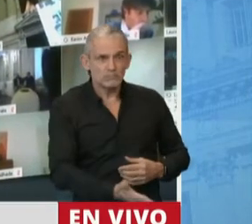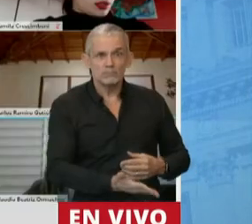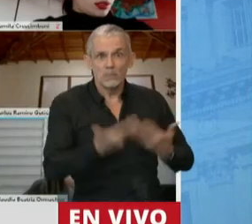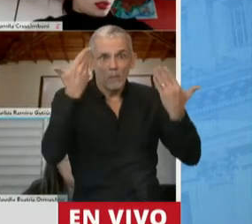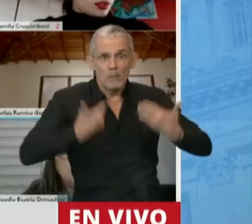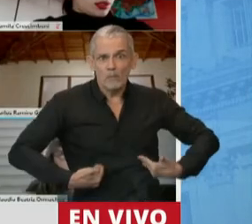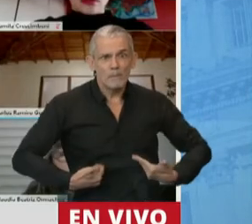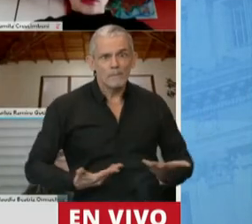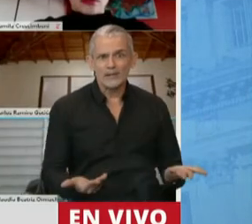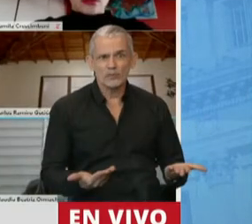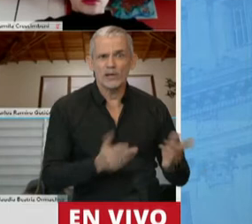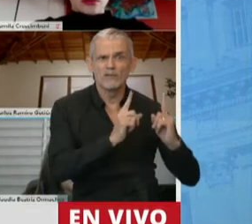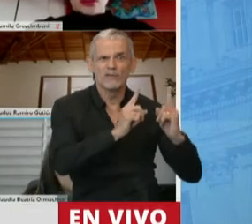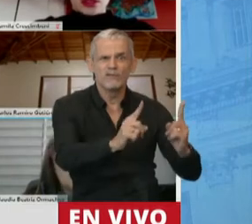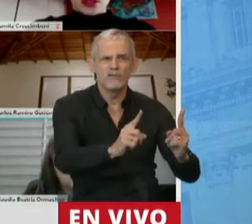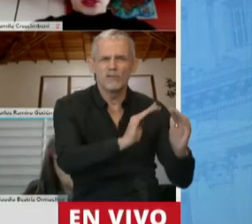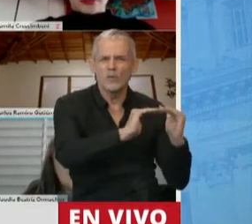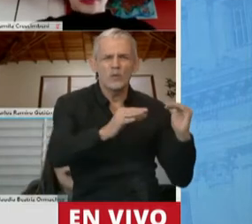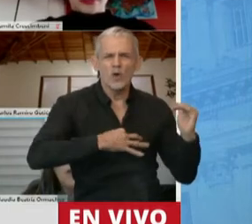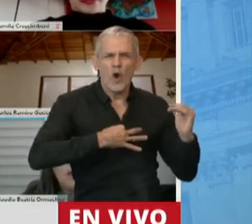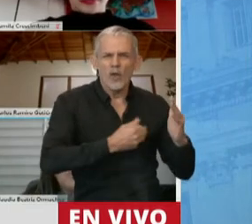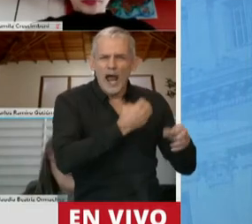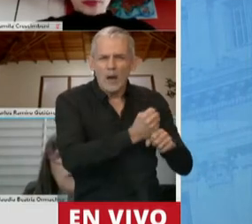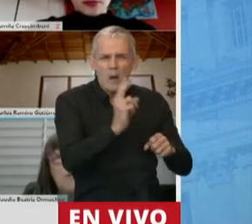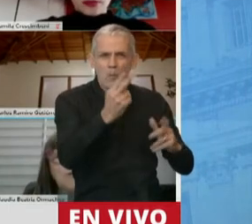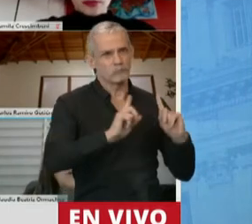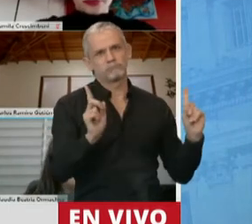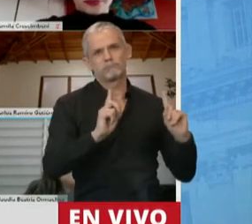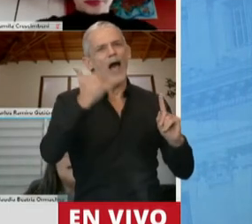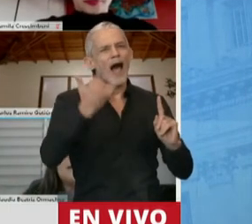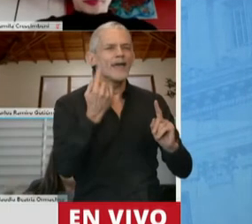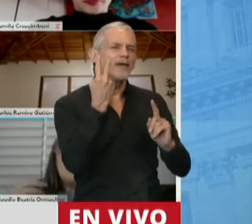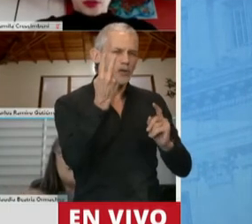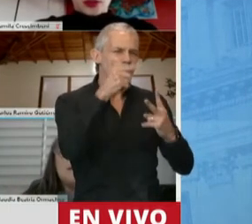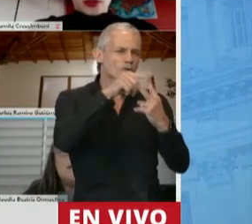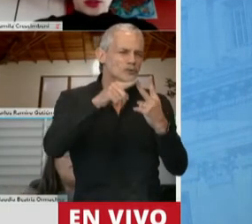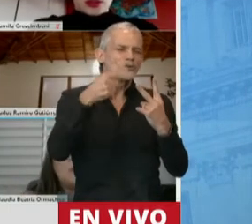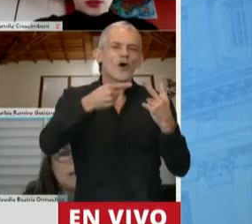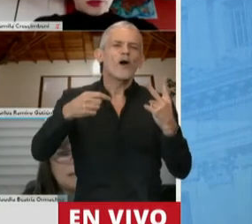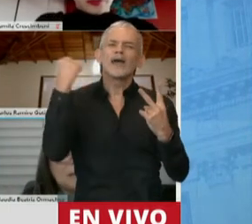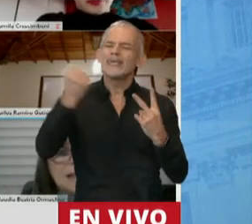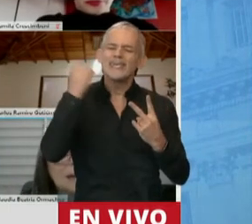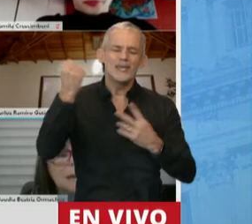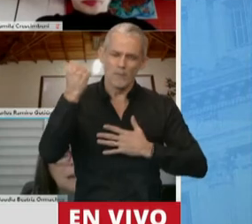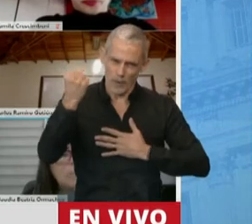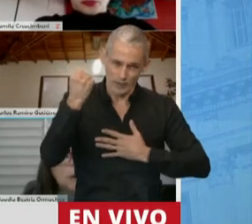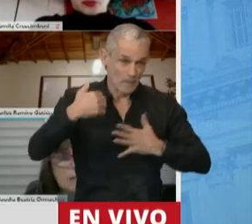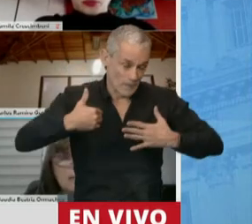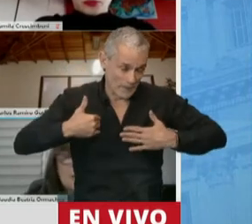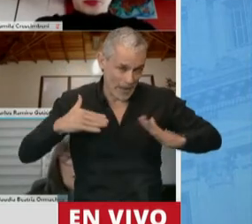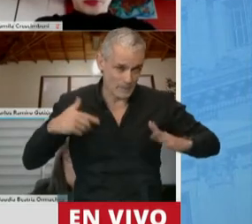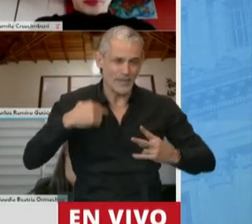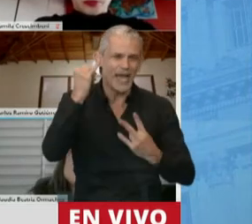humanos. Y por ser seres humanos hay dos cuestiones fundamentales que me permiten fundamentar